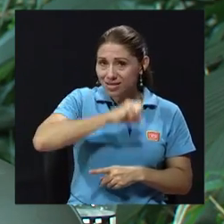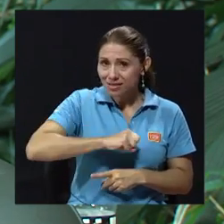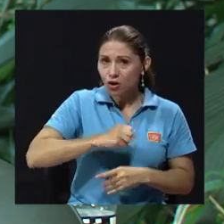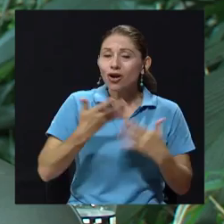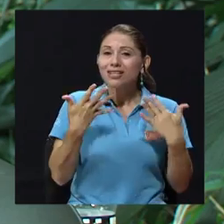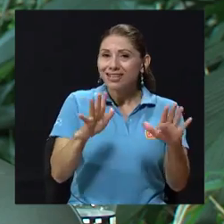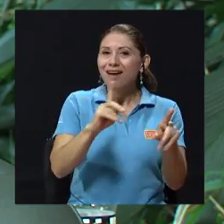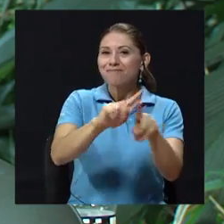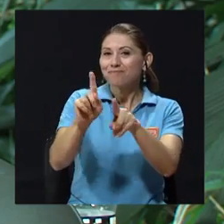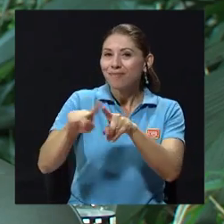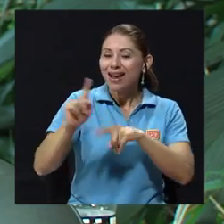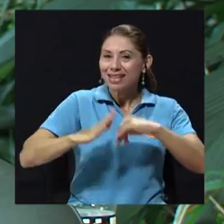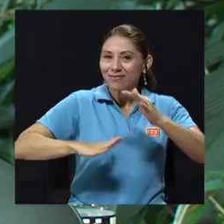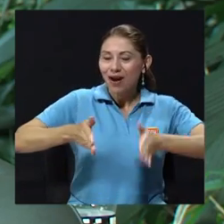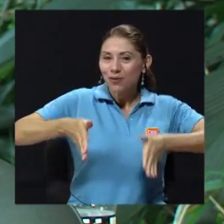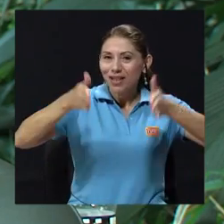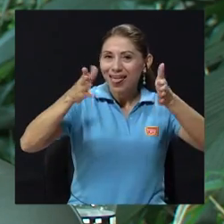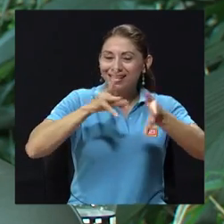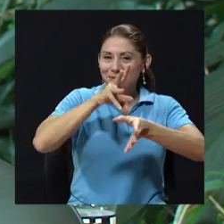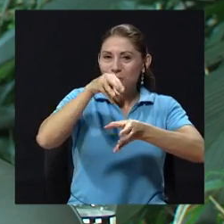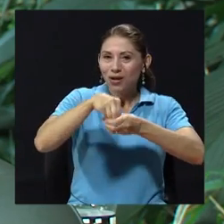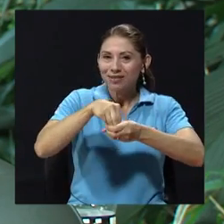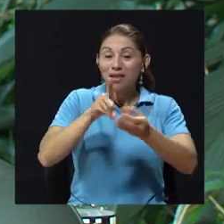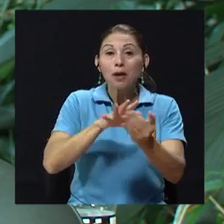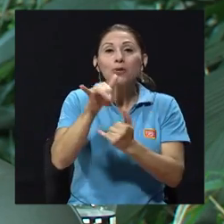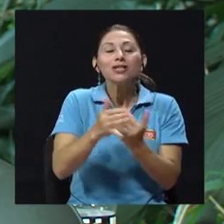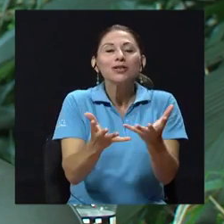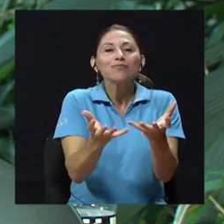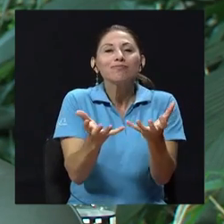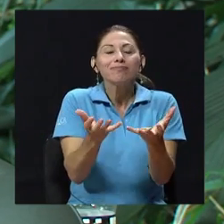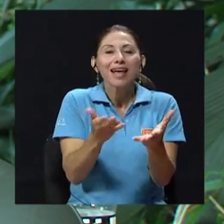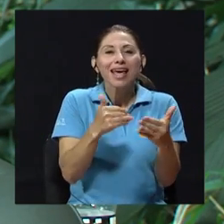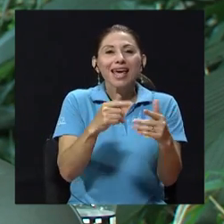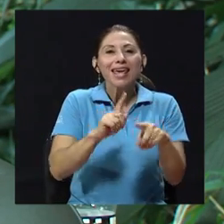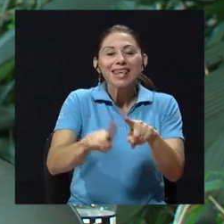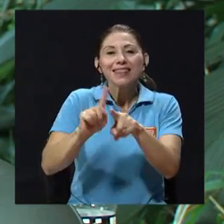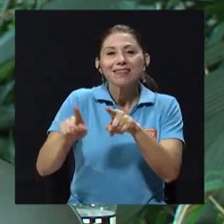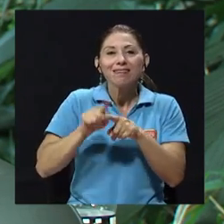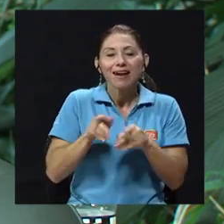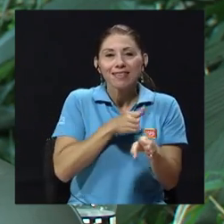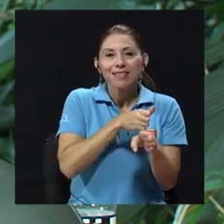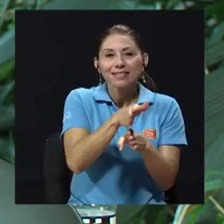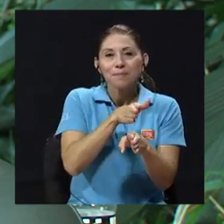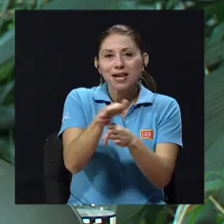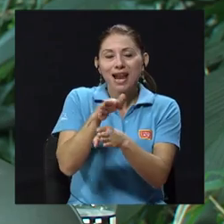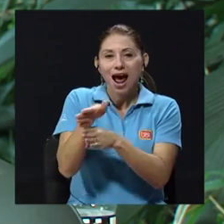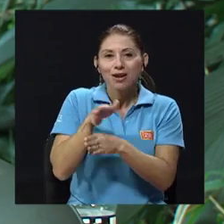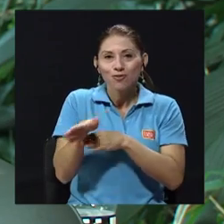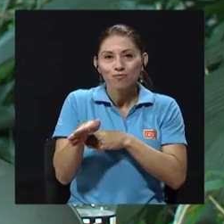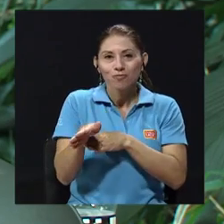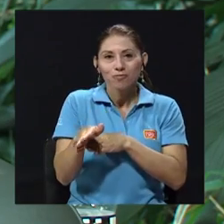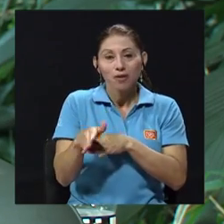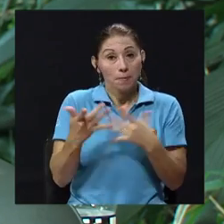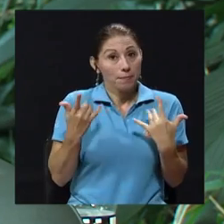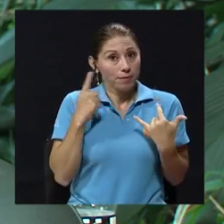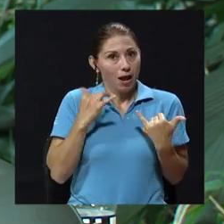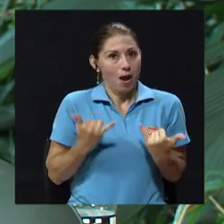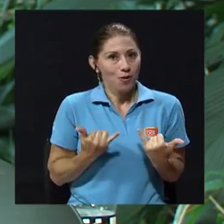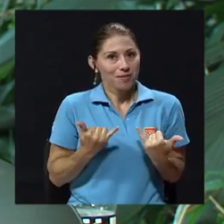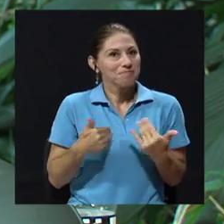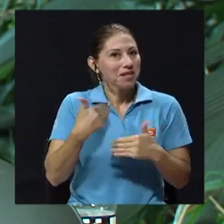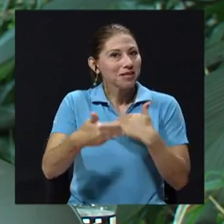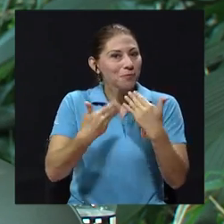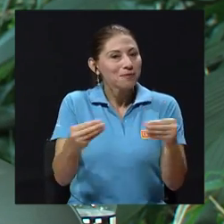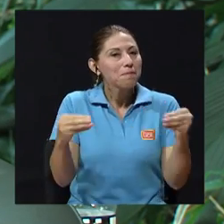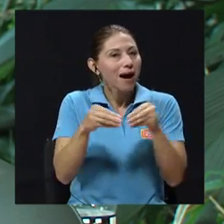facultades involucradas. El proyecto intenta ser interdisciplinario, por lo menos de momento, y luego ampliarse aún más.